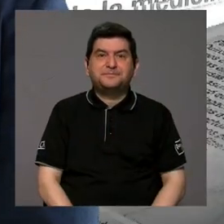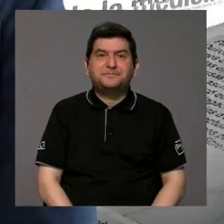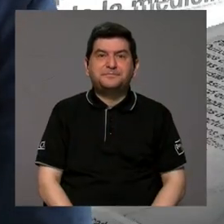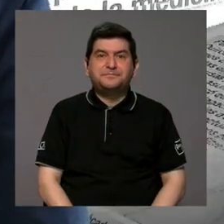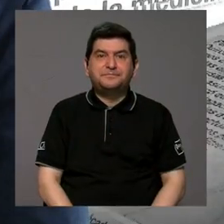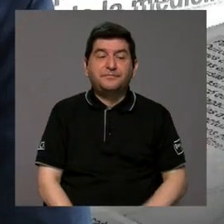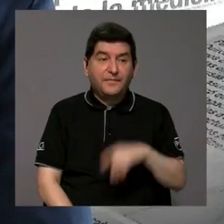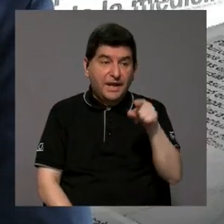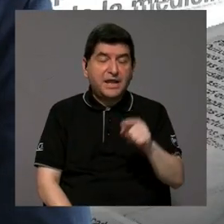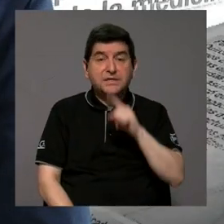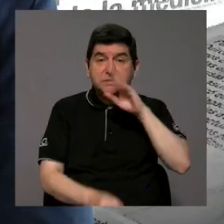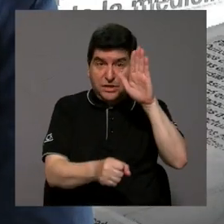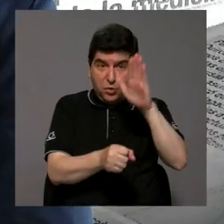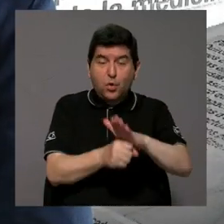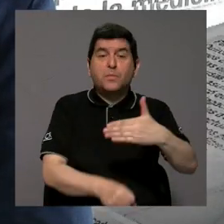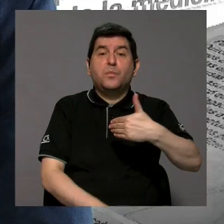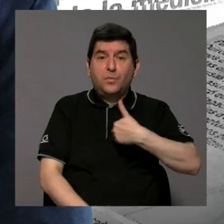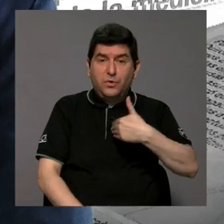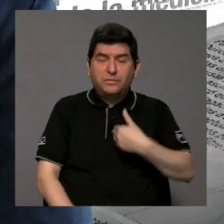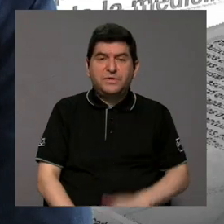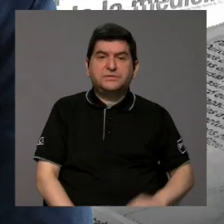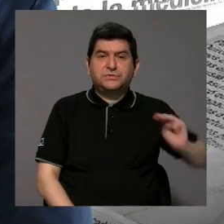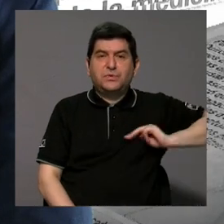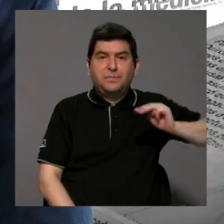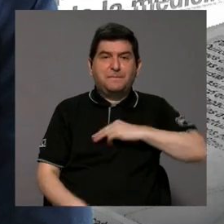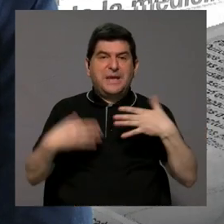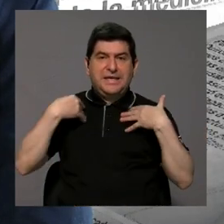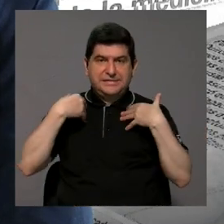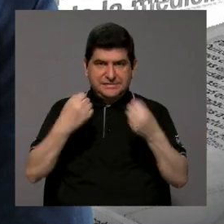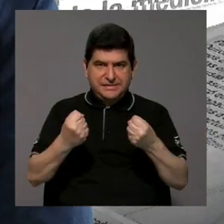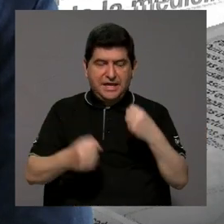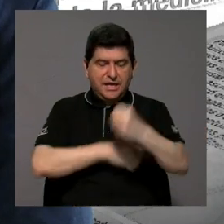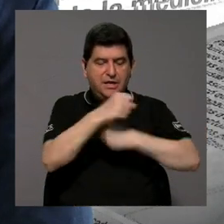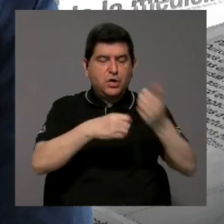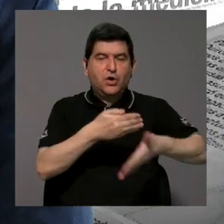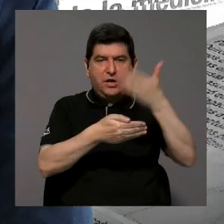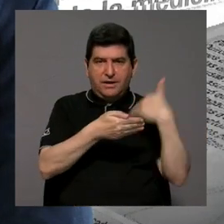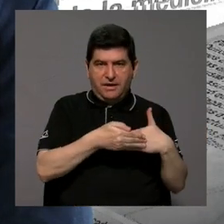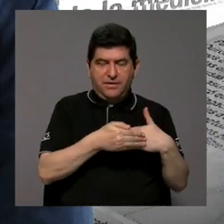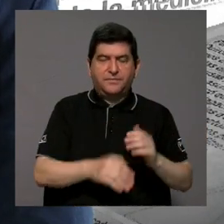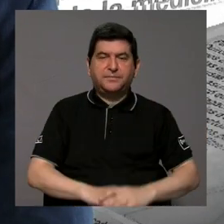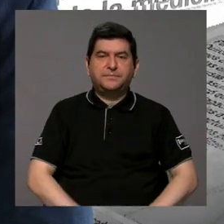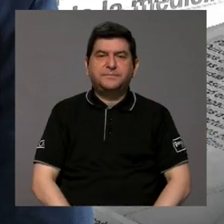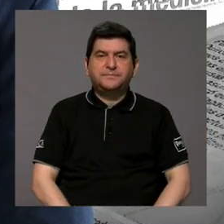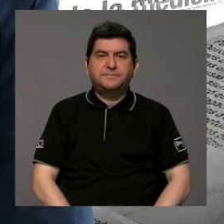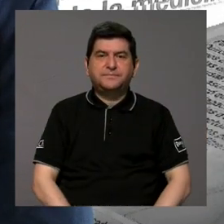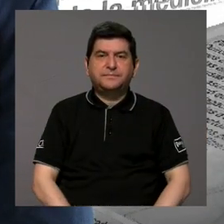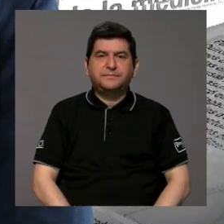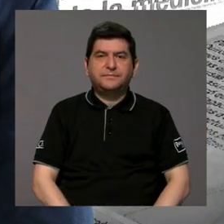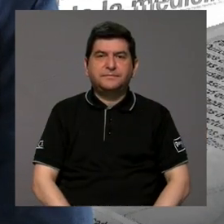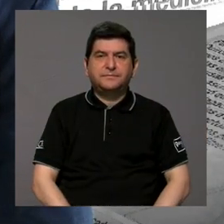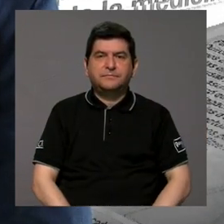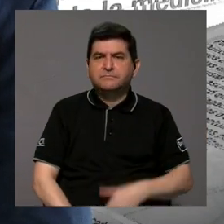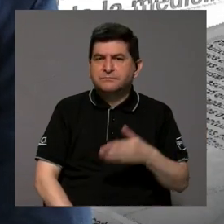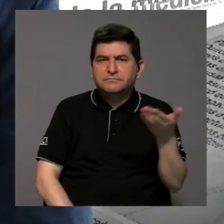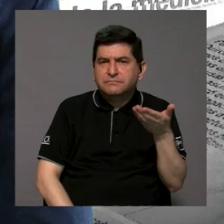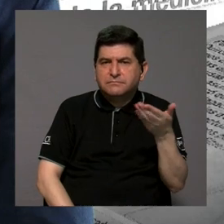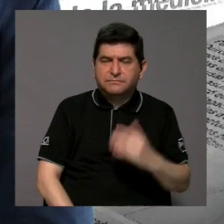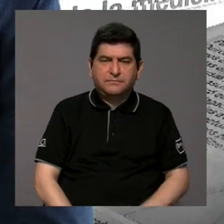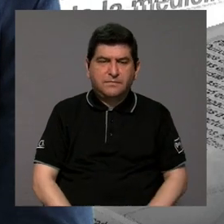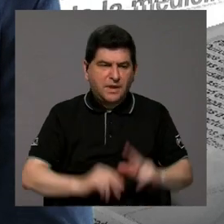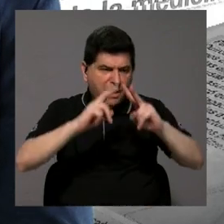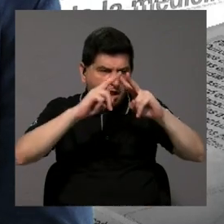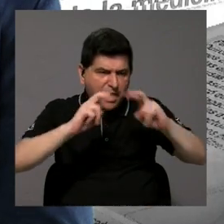eso fue un compromiso que teníamos con el ministerio de salud del año pasado de justamente